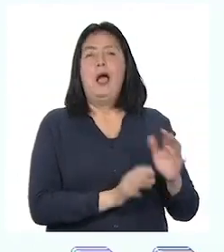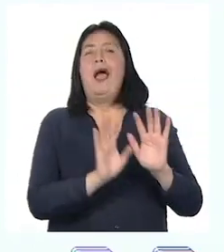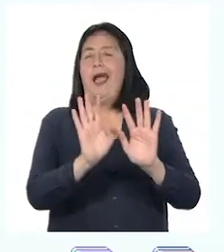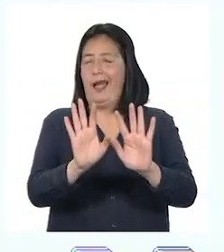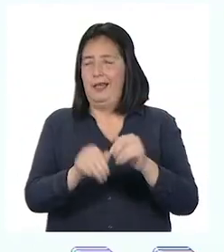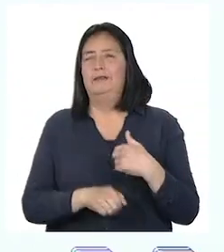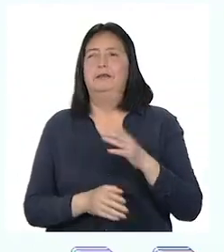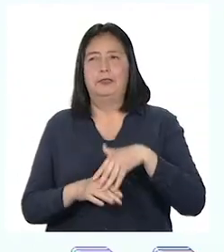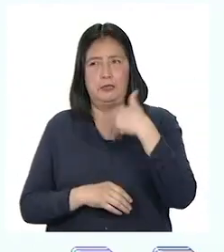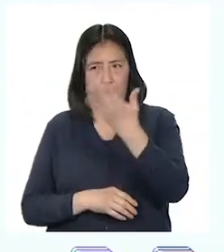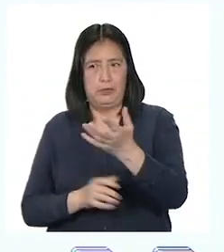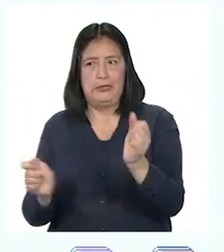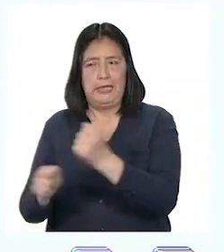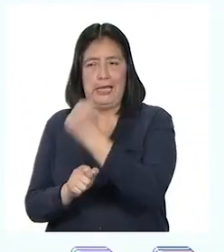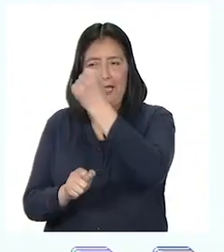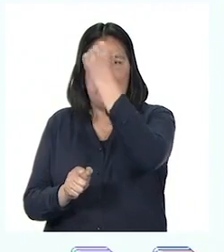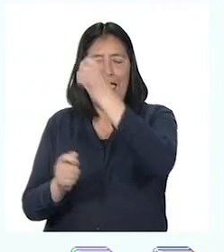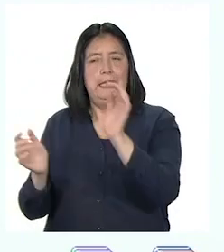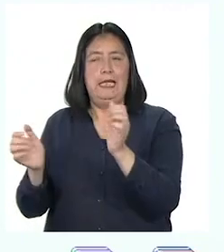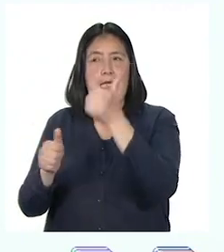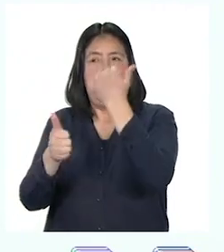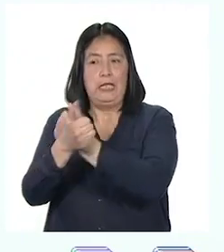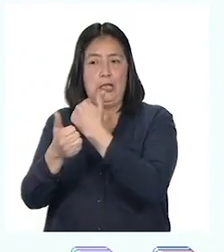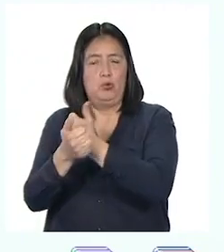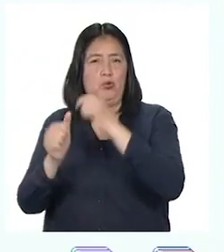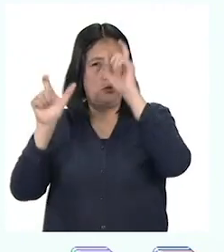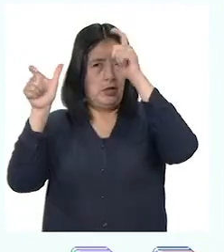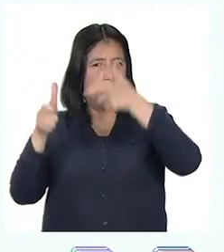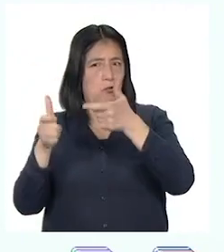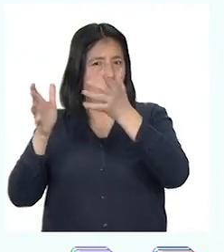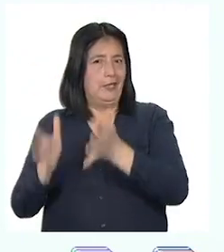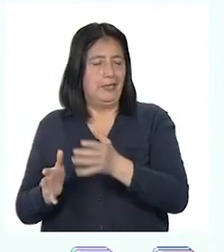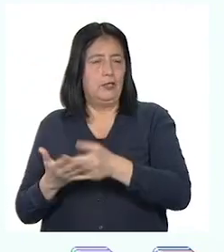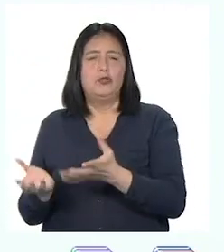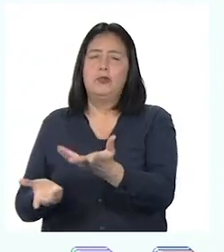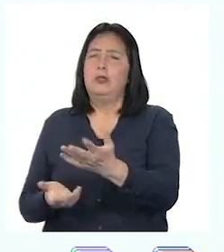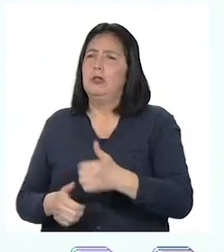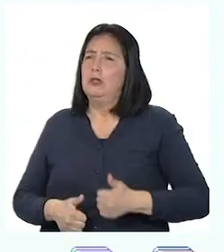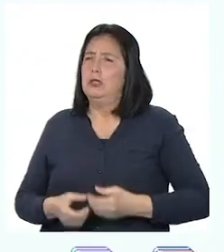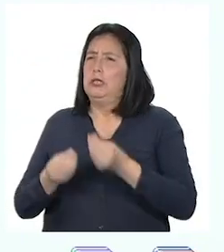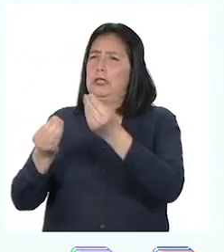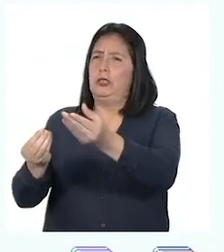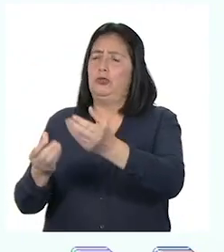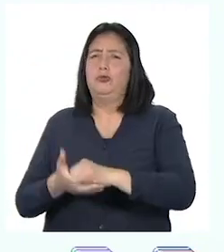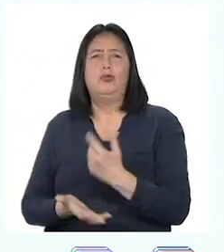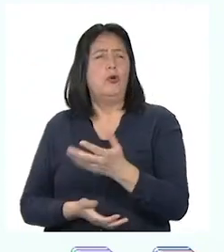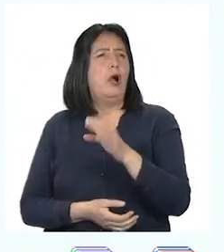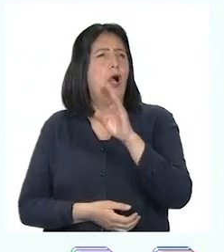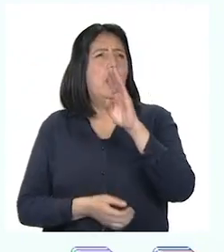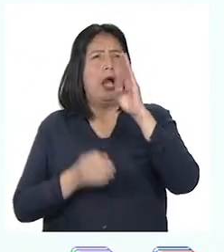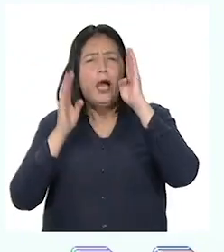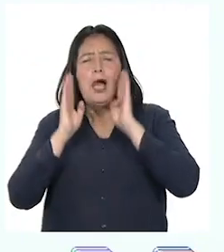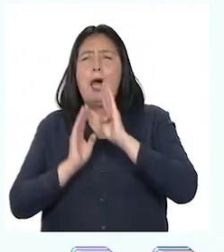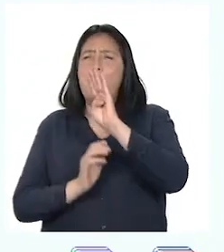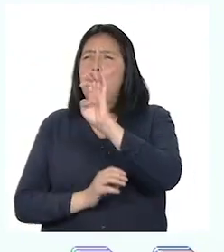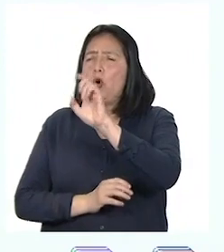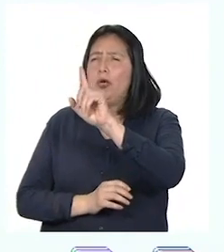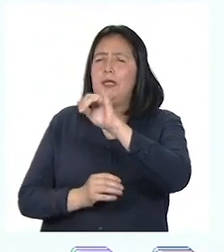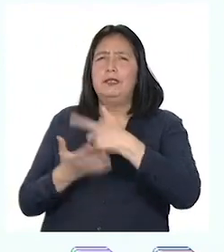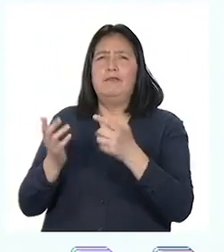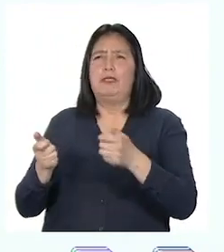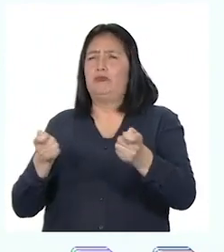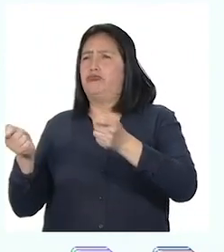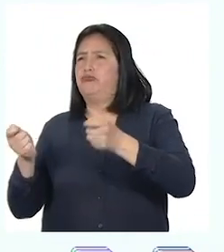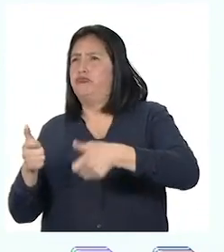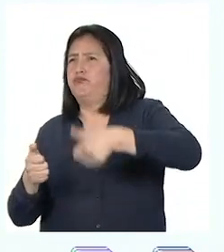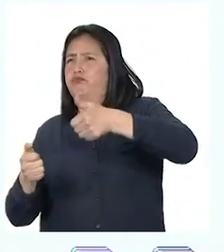bien, tras la victoria en Ayacucho, el Congreso peruano le dio a Bolívar el supremo mando político y militar de la Nueva República. Y en ese